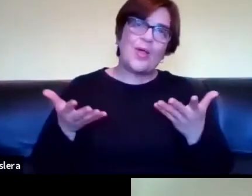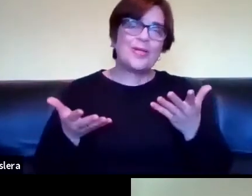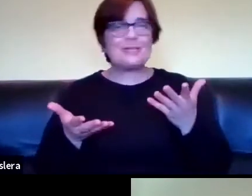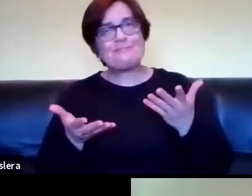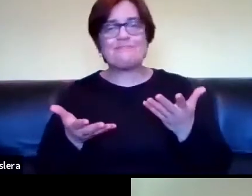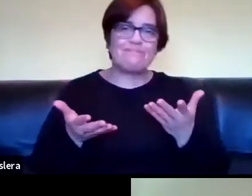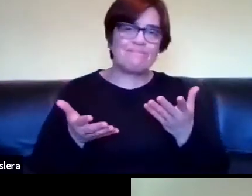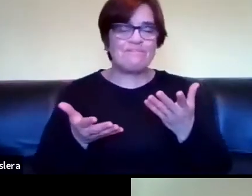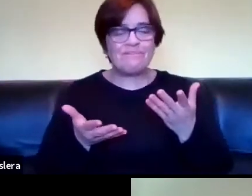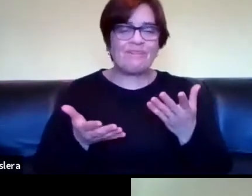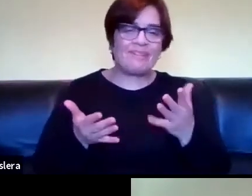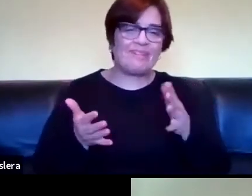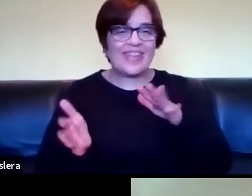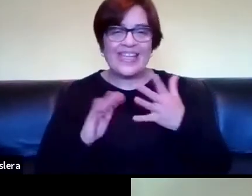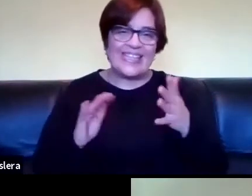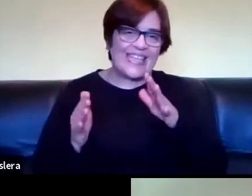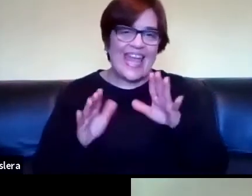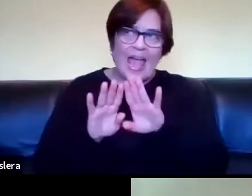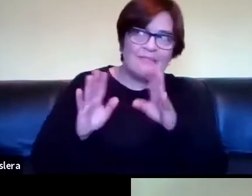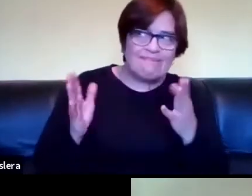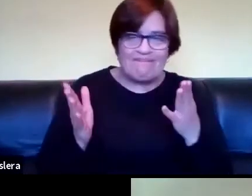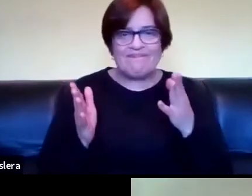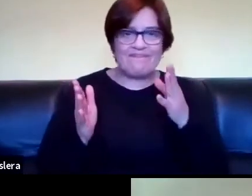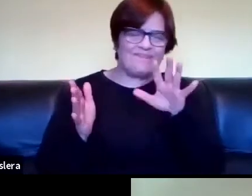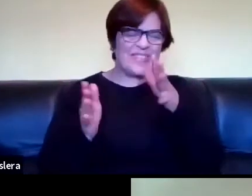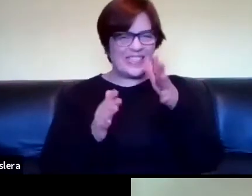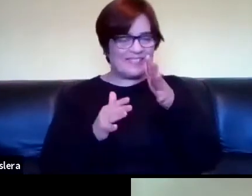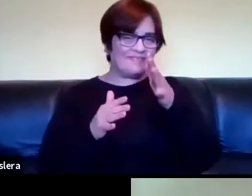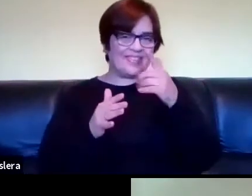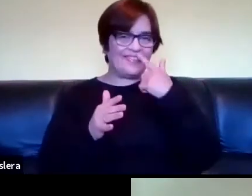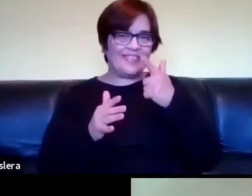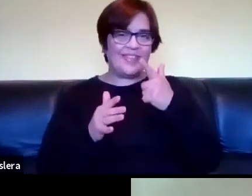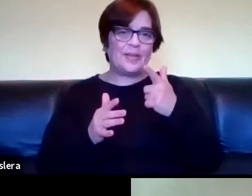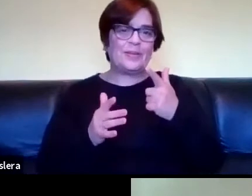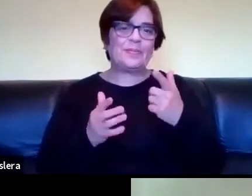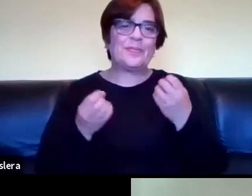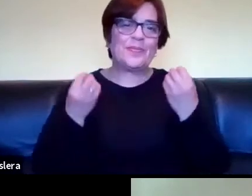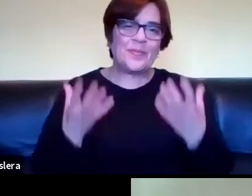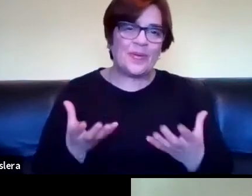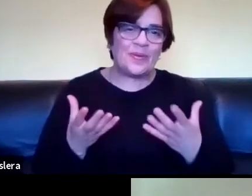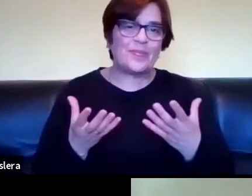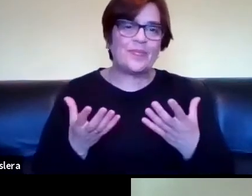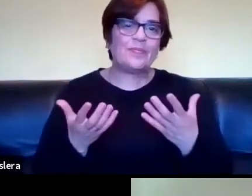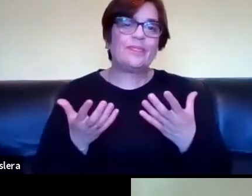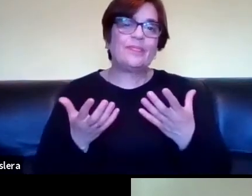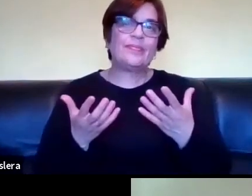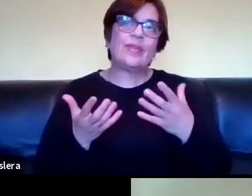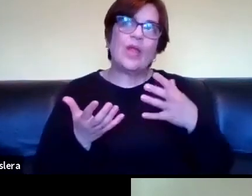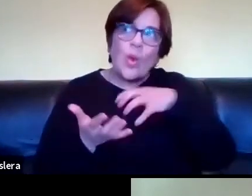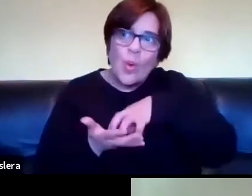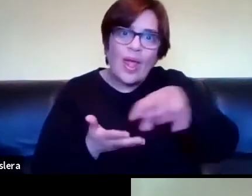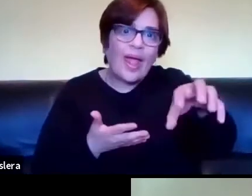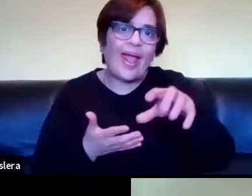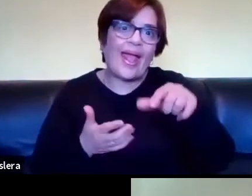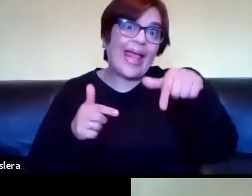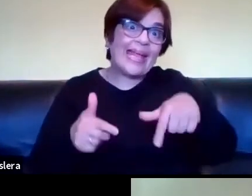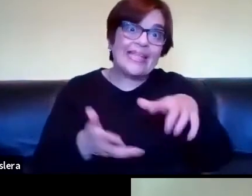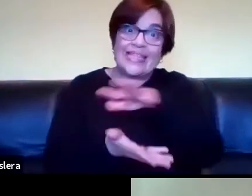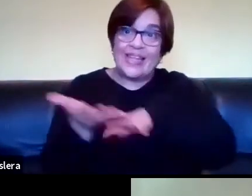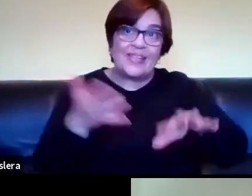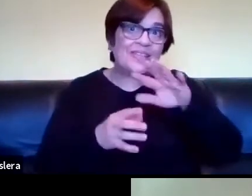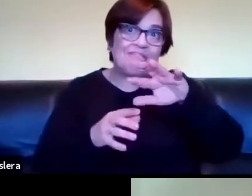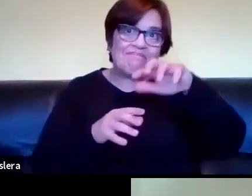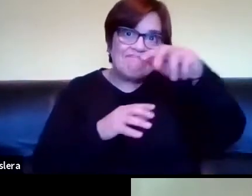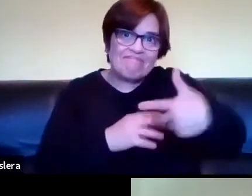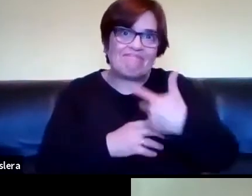lo abiertas que se puede en términos de este otro espacio de este otro medio digital